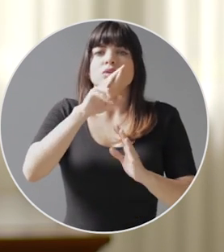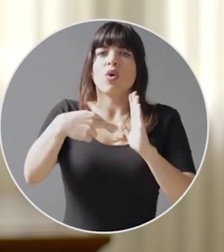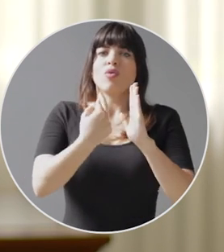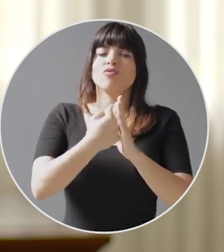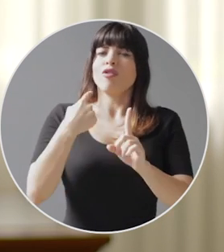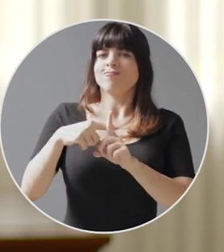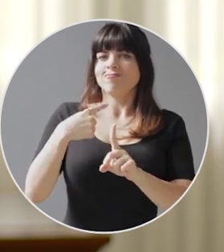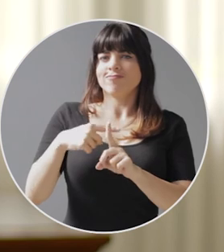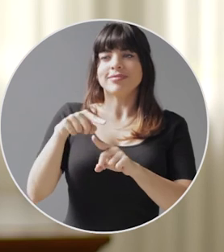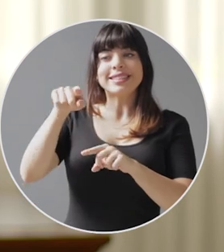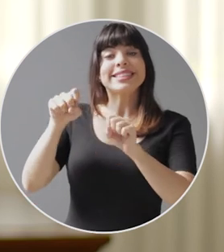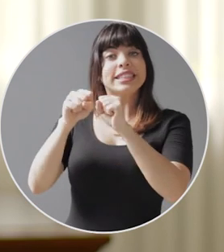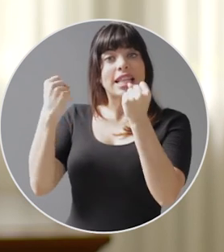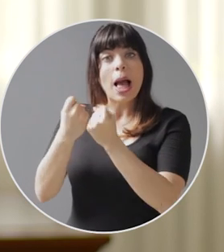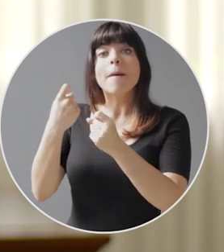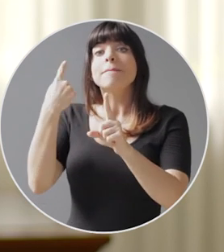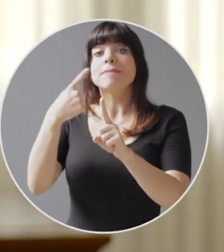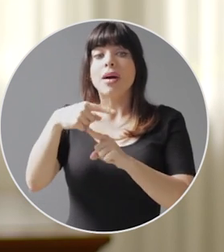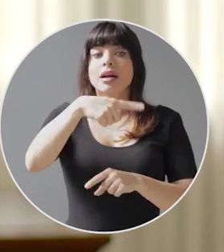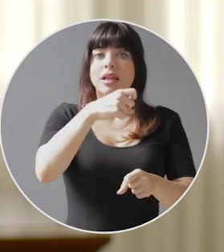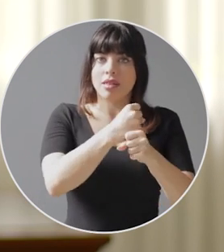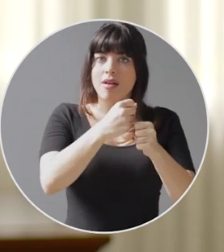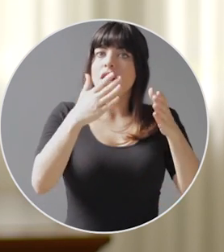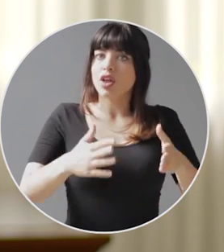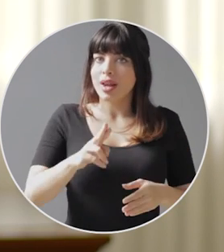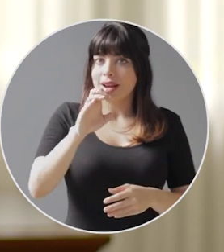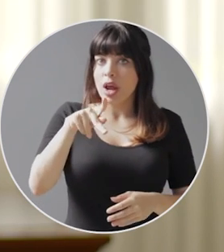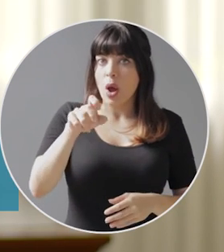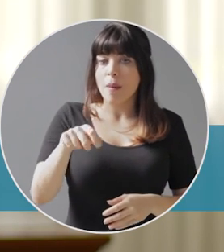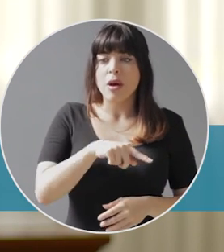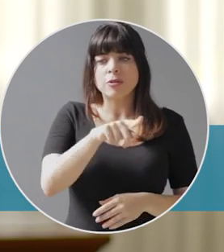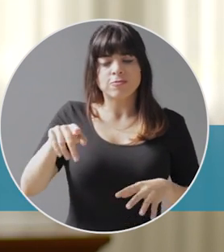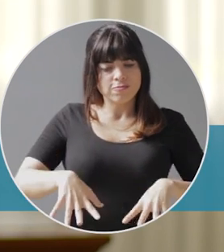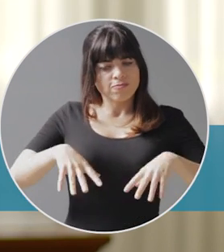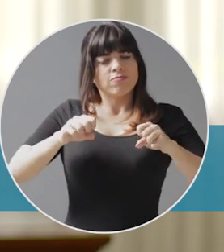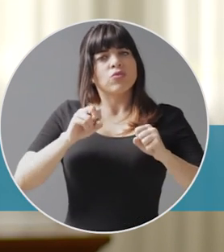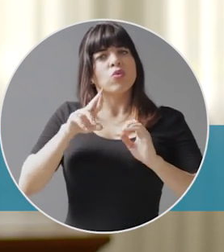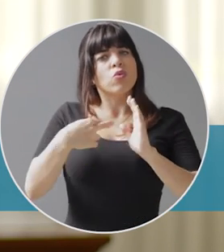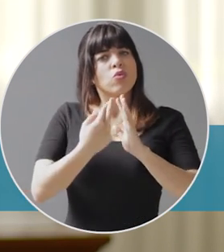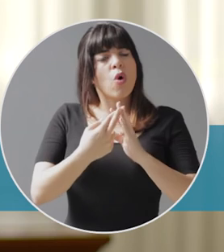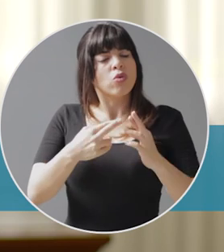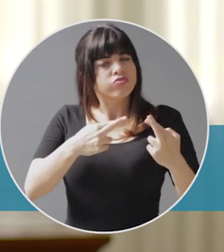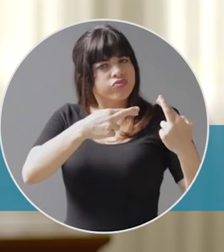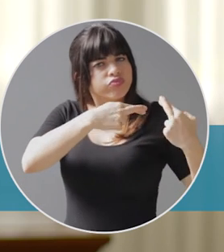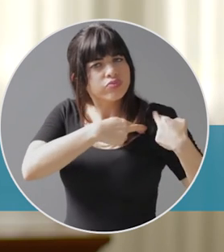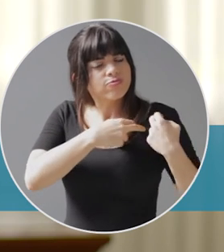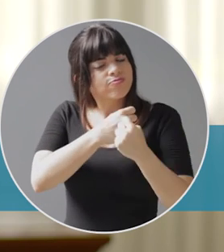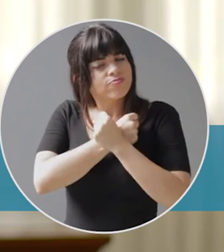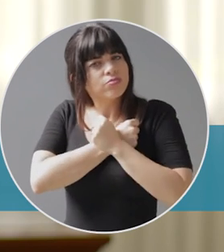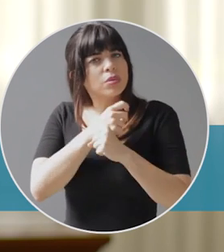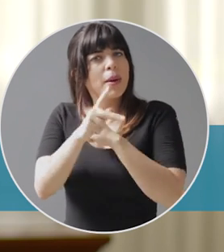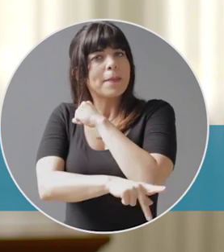constructivo del sindicato y de las y los trabajadores de Recope, quienes asumieron un papel responsable y